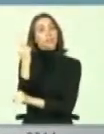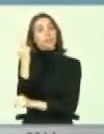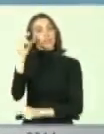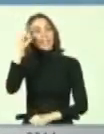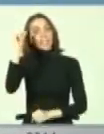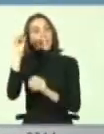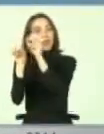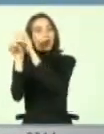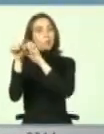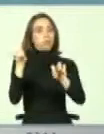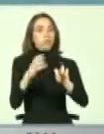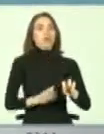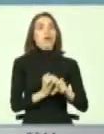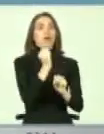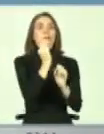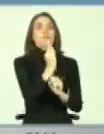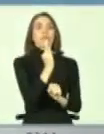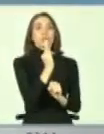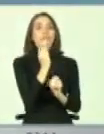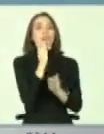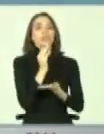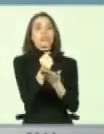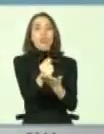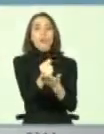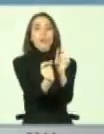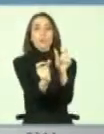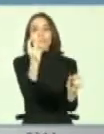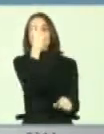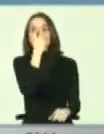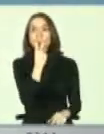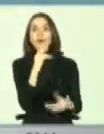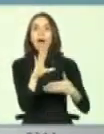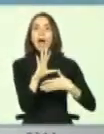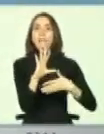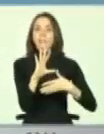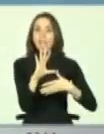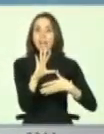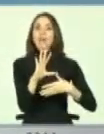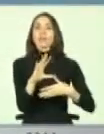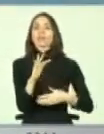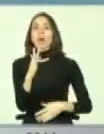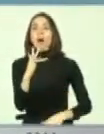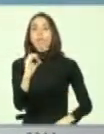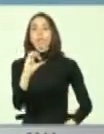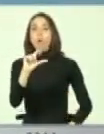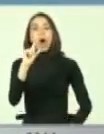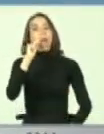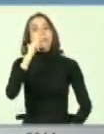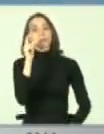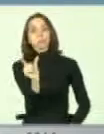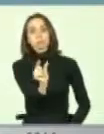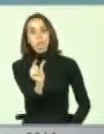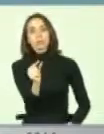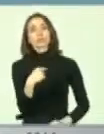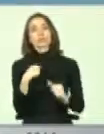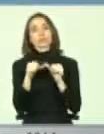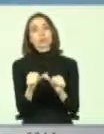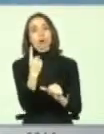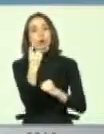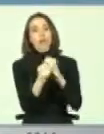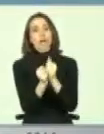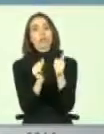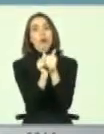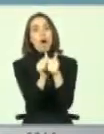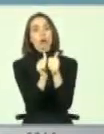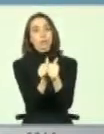Fundación Solidaria con los Ciegos de América Latina, la FOAL, hace 15 años que yo he estado acompañándolos y la verdad